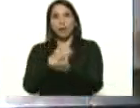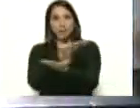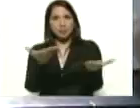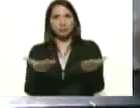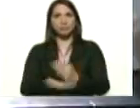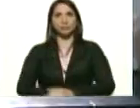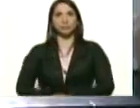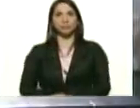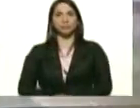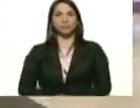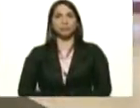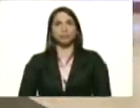Gracias. Gracias.